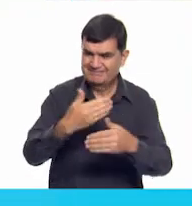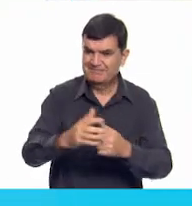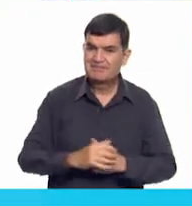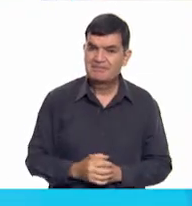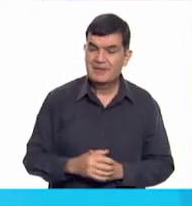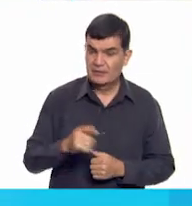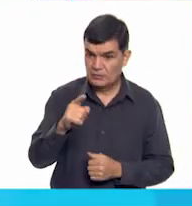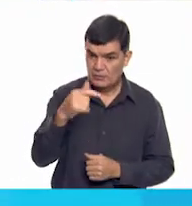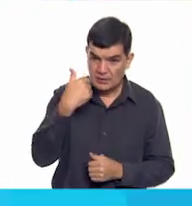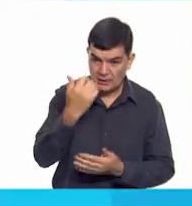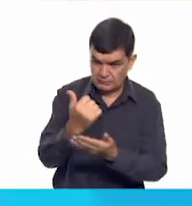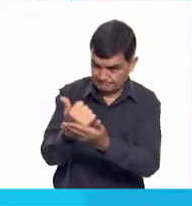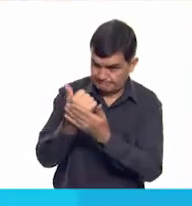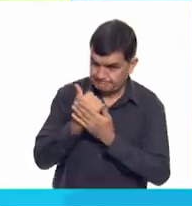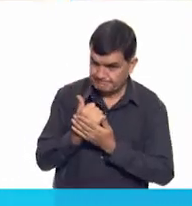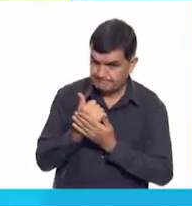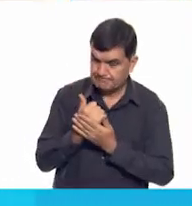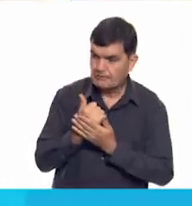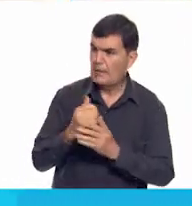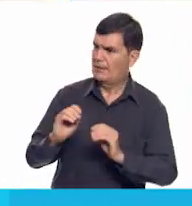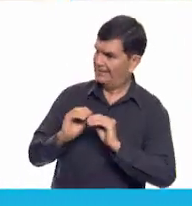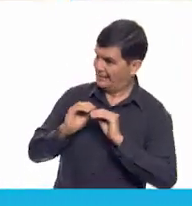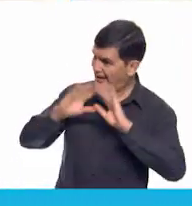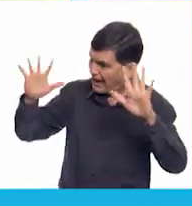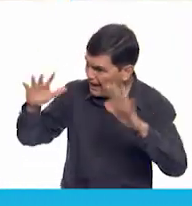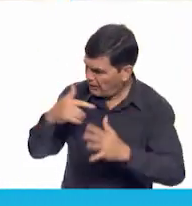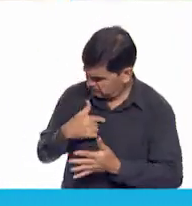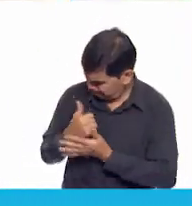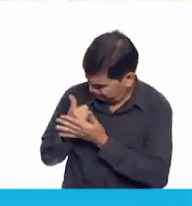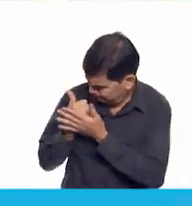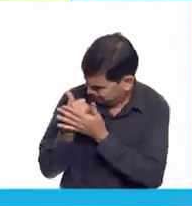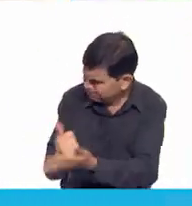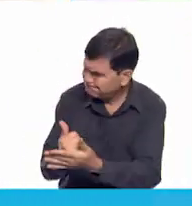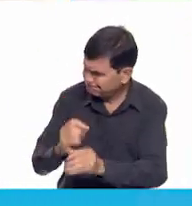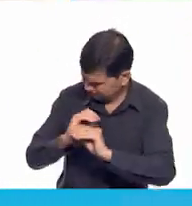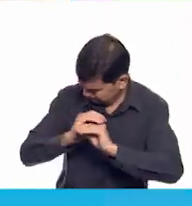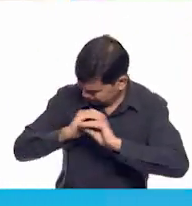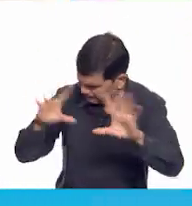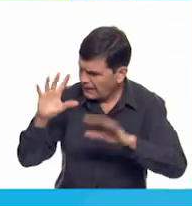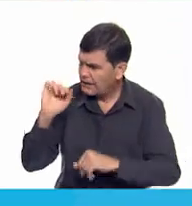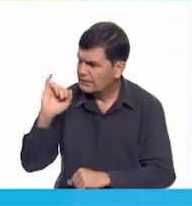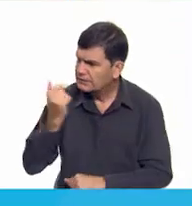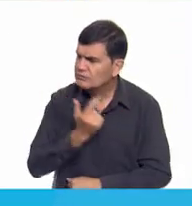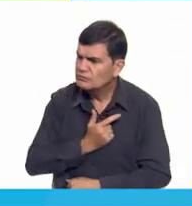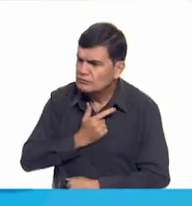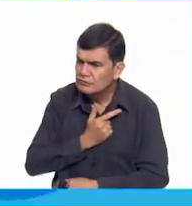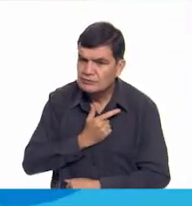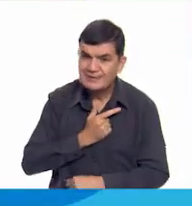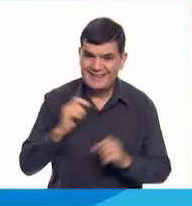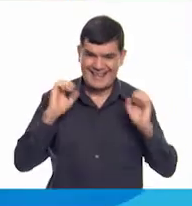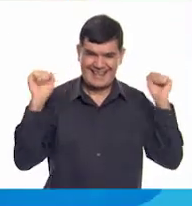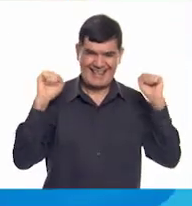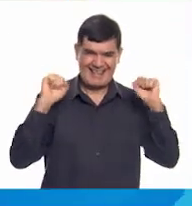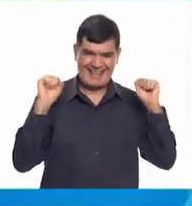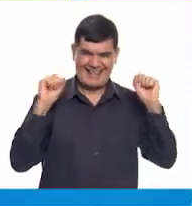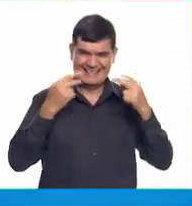¿Quieres ayudarme? ¡Claro! Por supuesto, sí. ¡Eh!